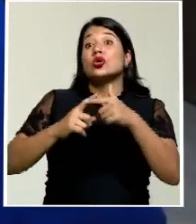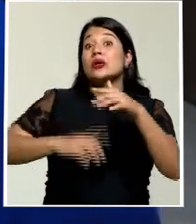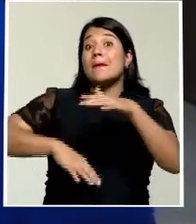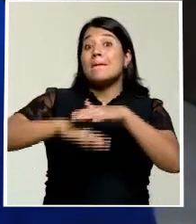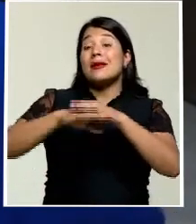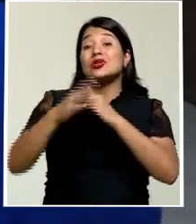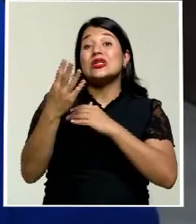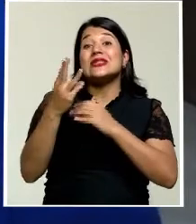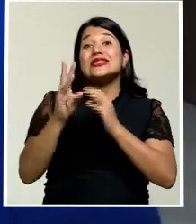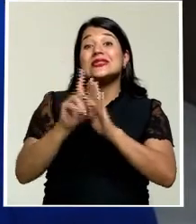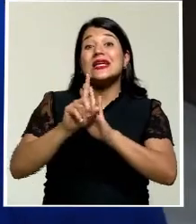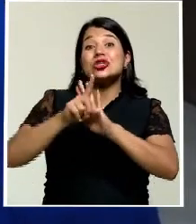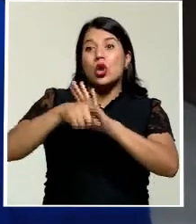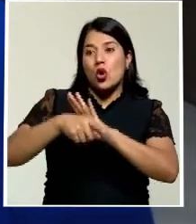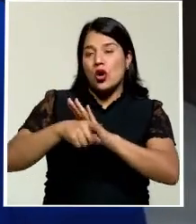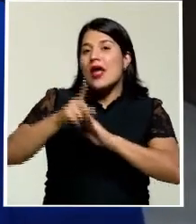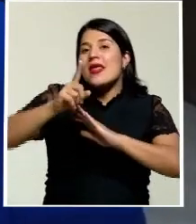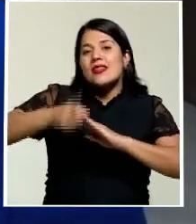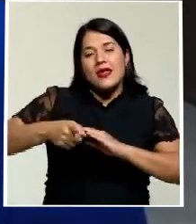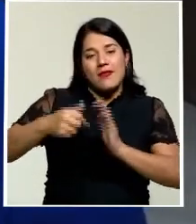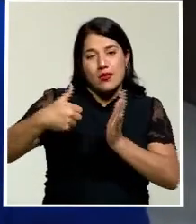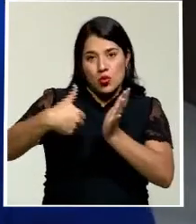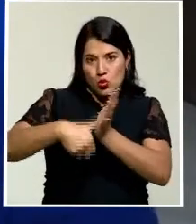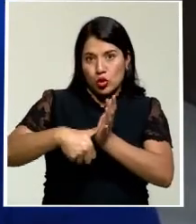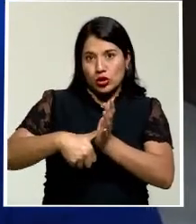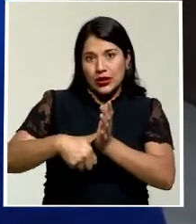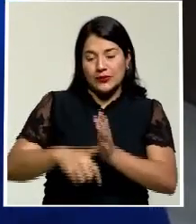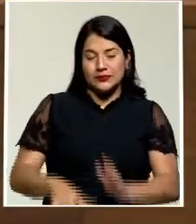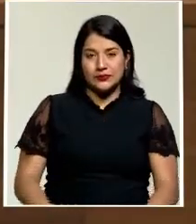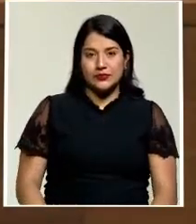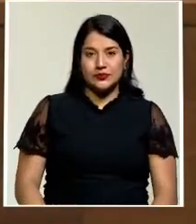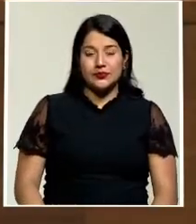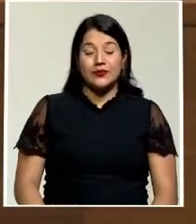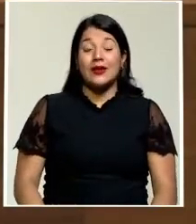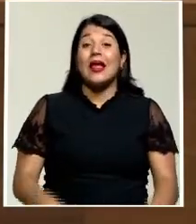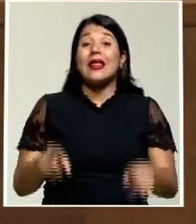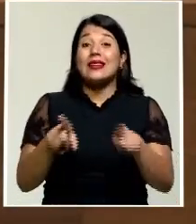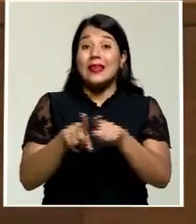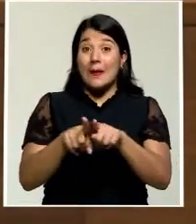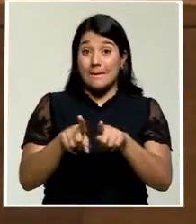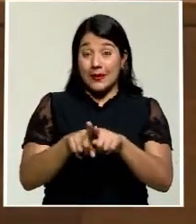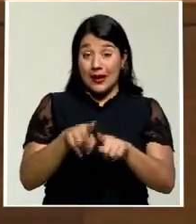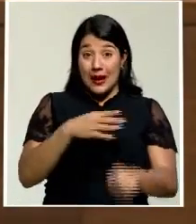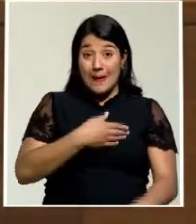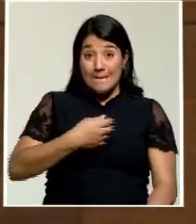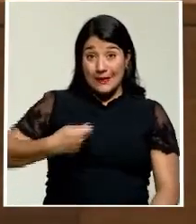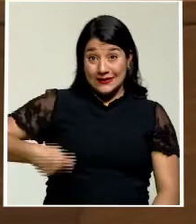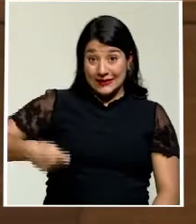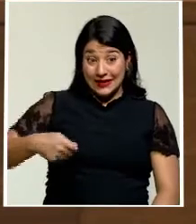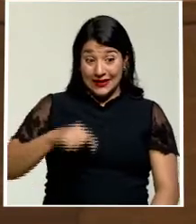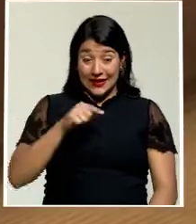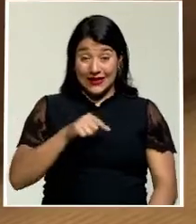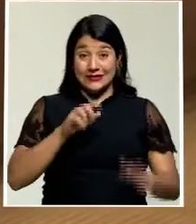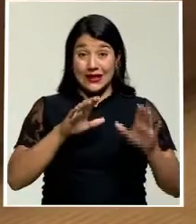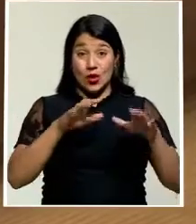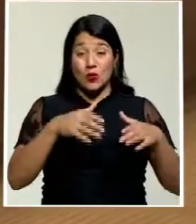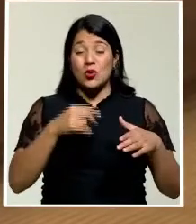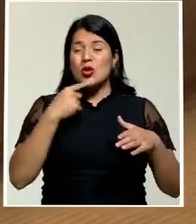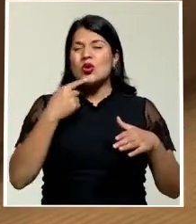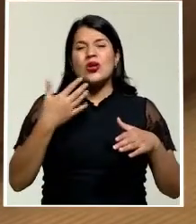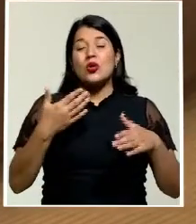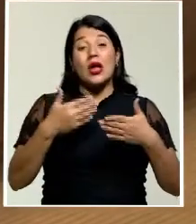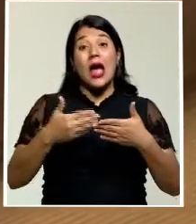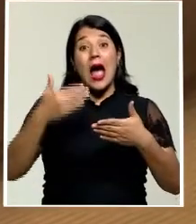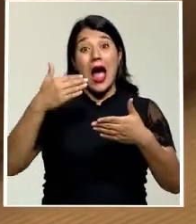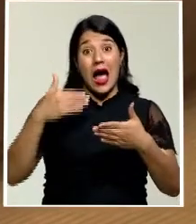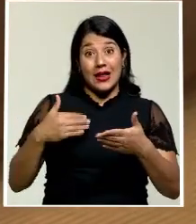discusión y proceder necesariamente a la votación del dictamen correspondiente. Además, la presidenta de la Comisión explicó que antes de la